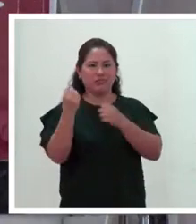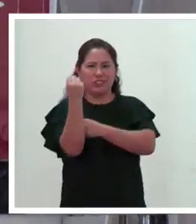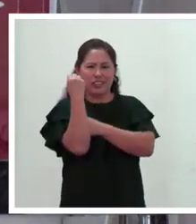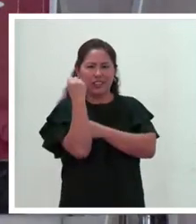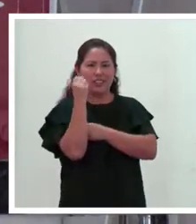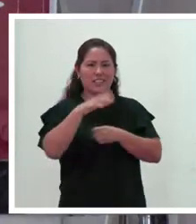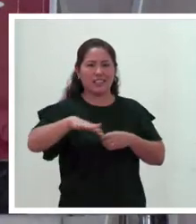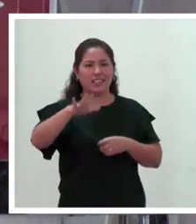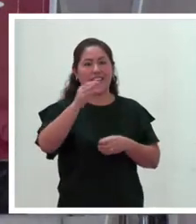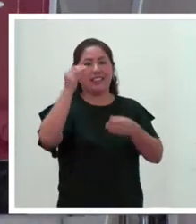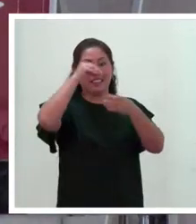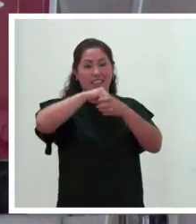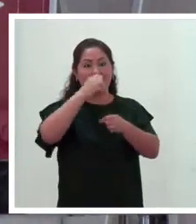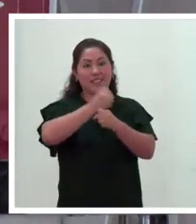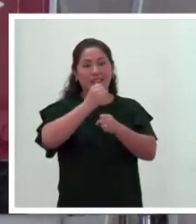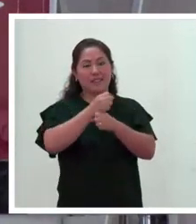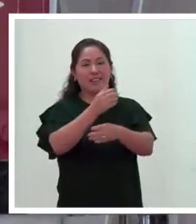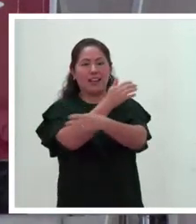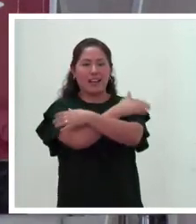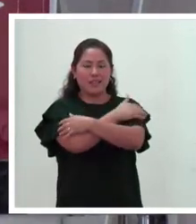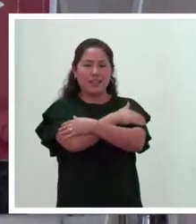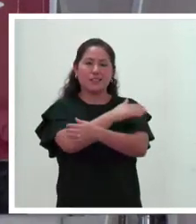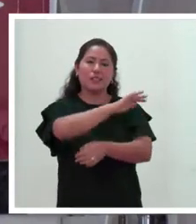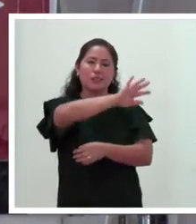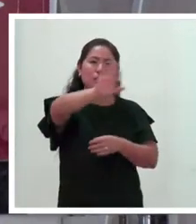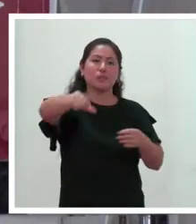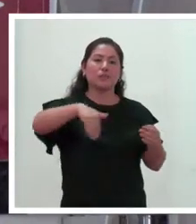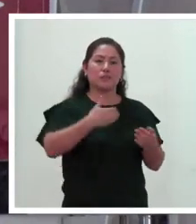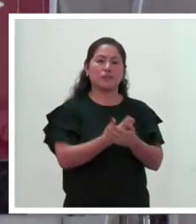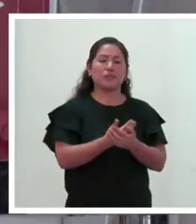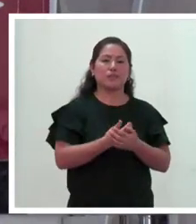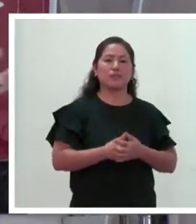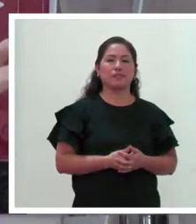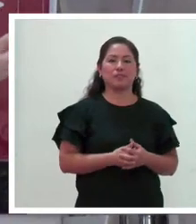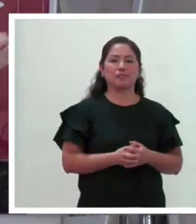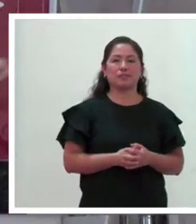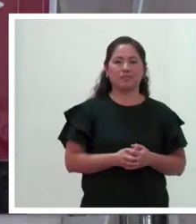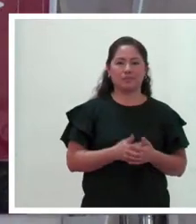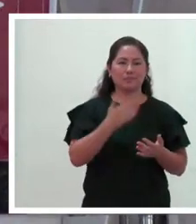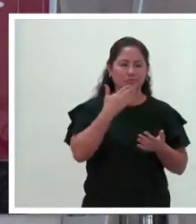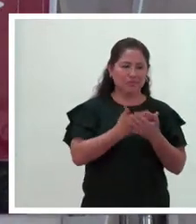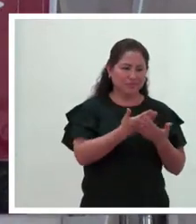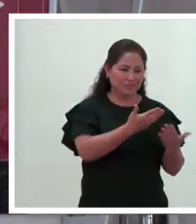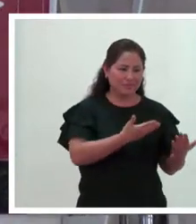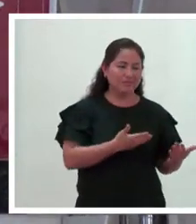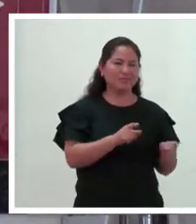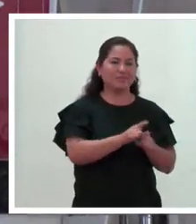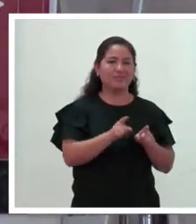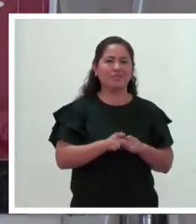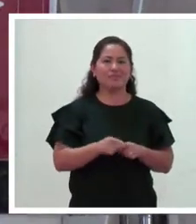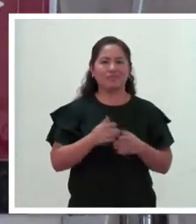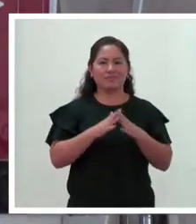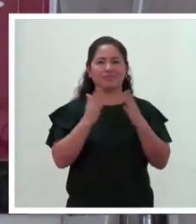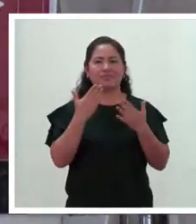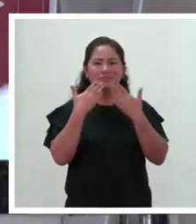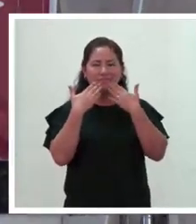laboral. Un abrazo a todos, siganlas, si damos por inaugurado, bienvenido a este seminario. Muchas gracias.